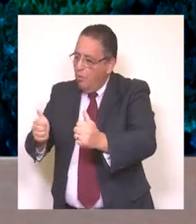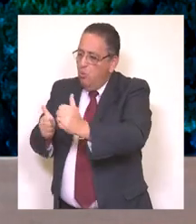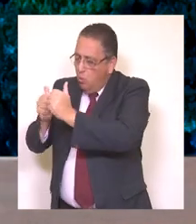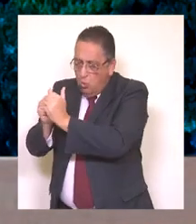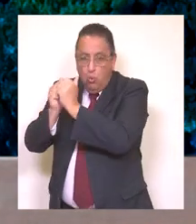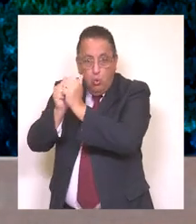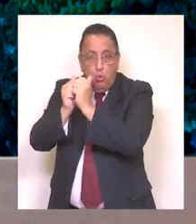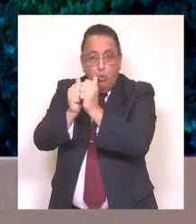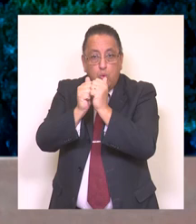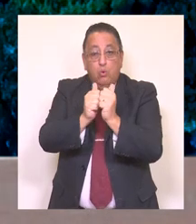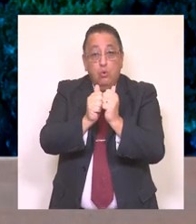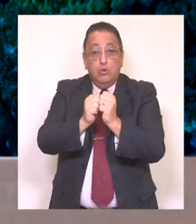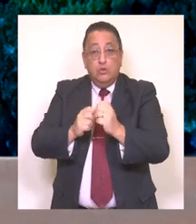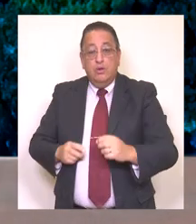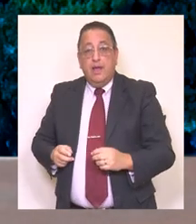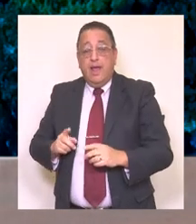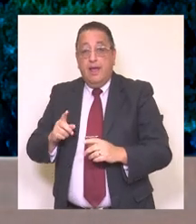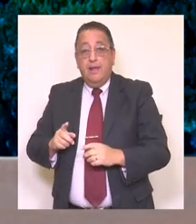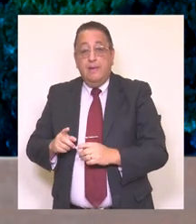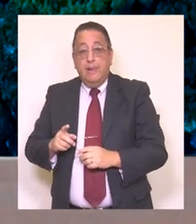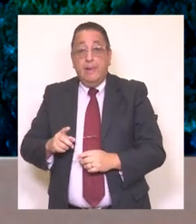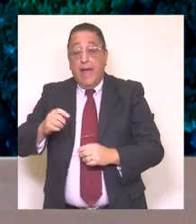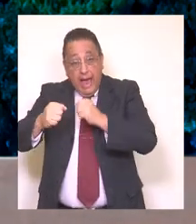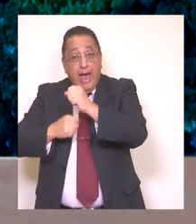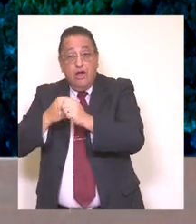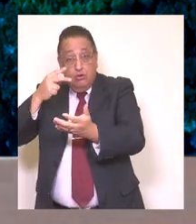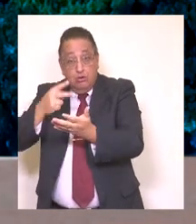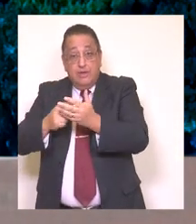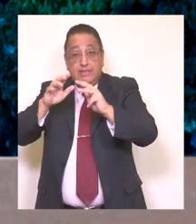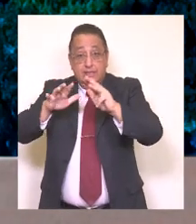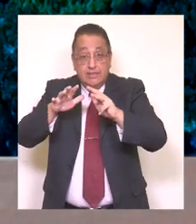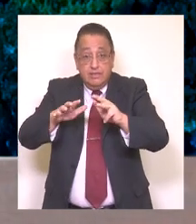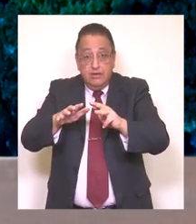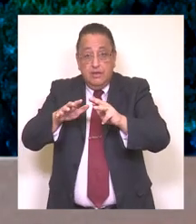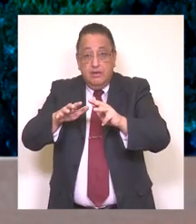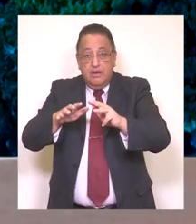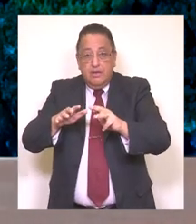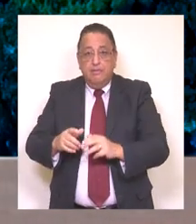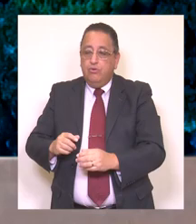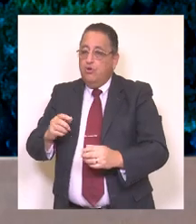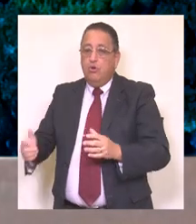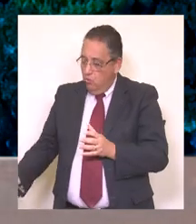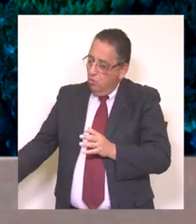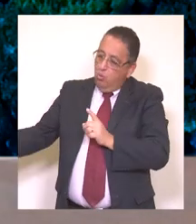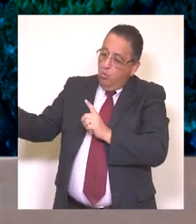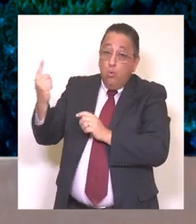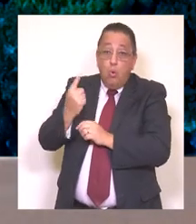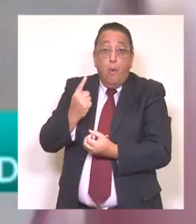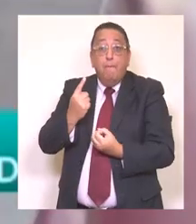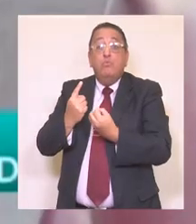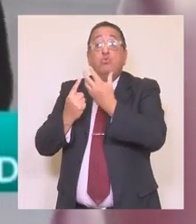trabajan directamente con las personas en situación de discapacidad. Pero a este equipo, durante el 2019, quisimos